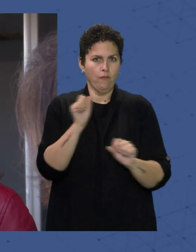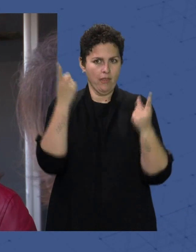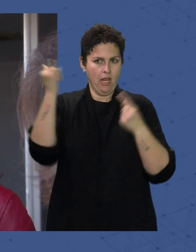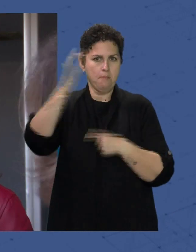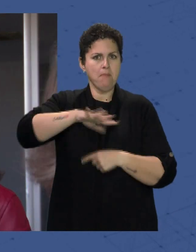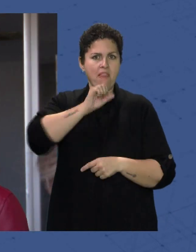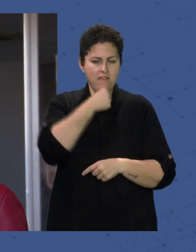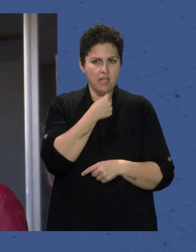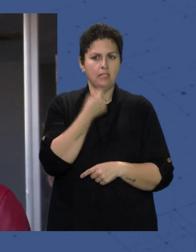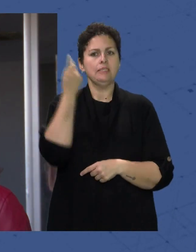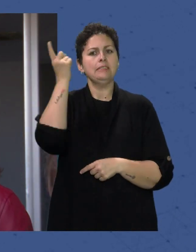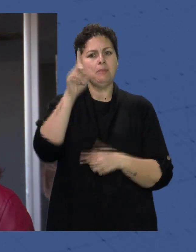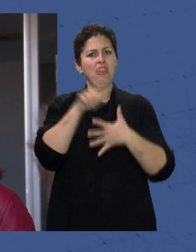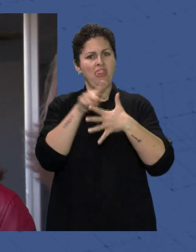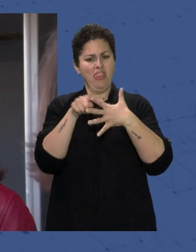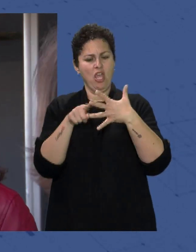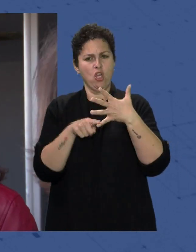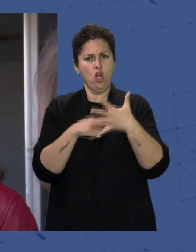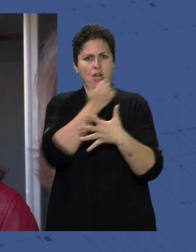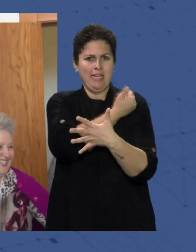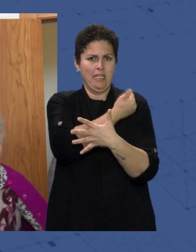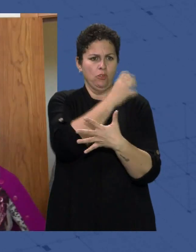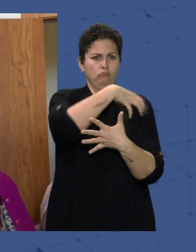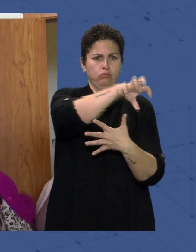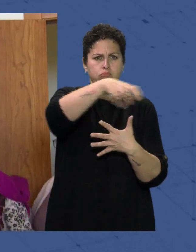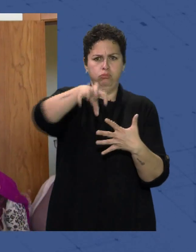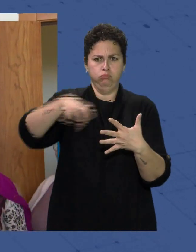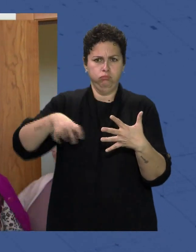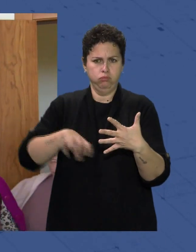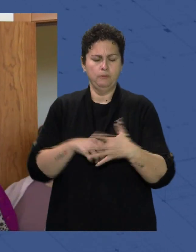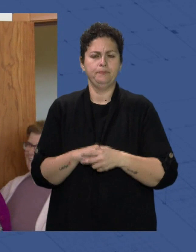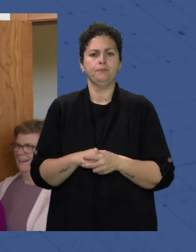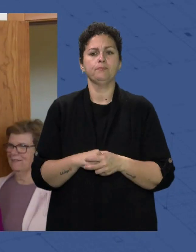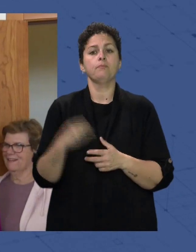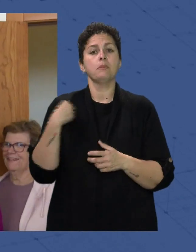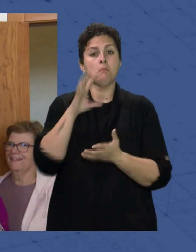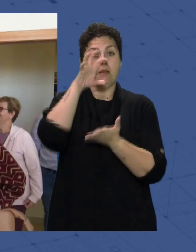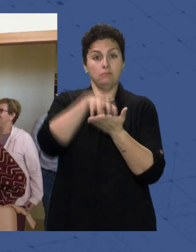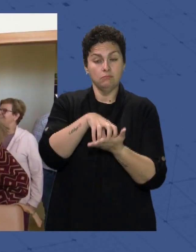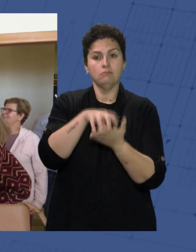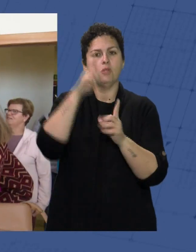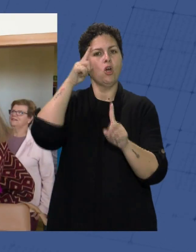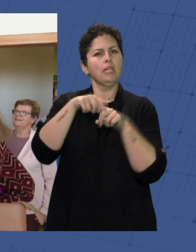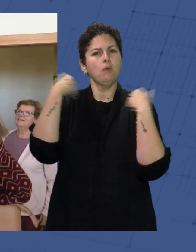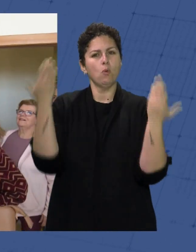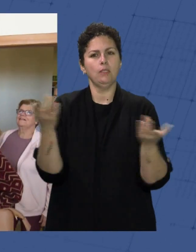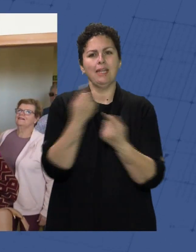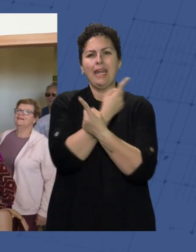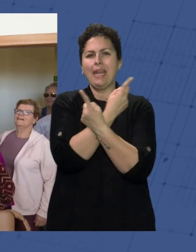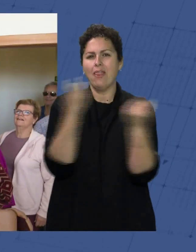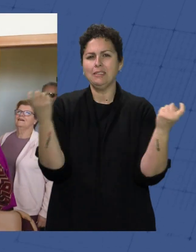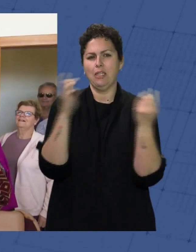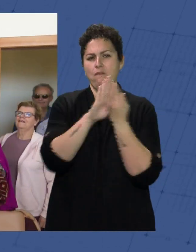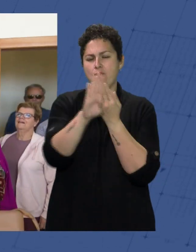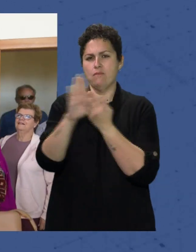la Plaza Vieja Y cinco registros más En los barrios periféricos Esta dependencia Tiene como objetivo Responder a las necesidades De los